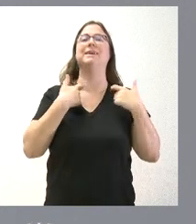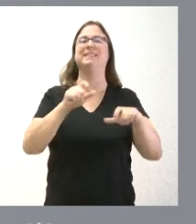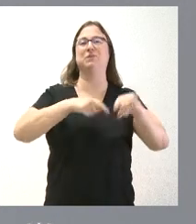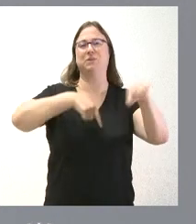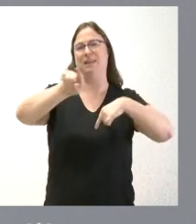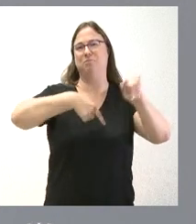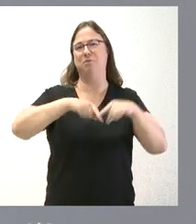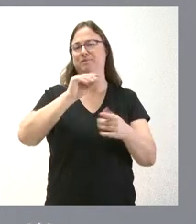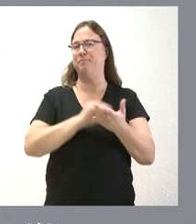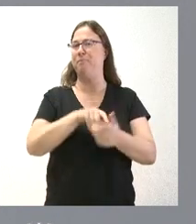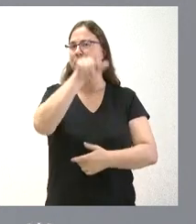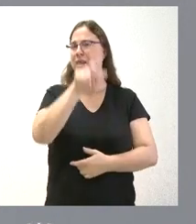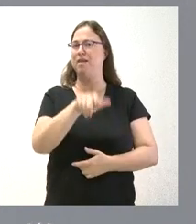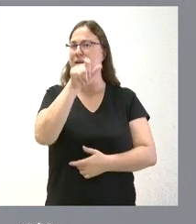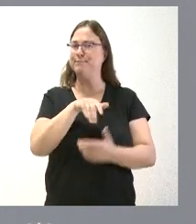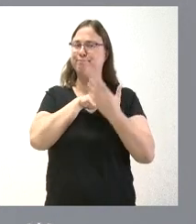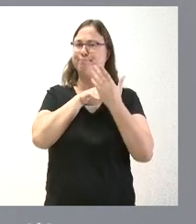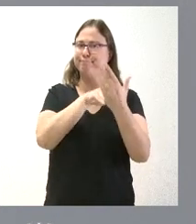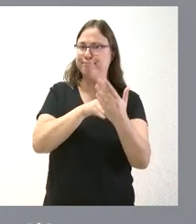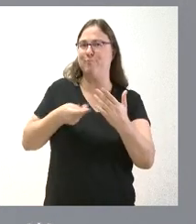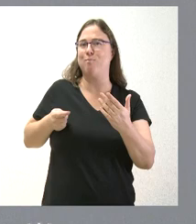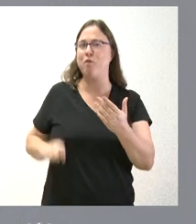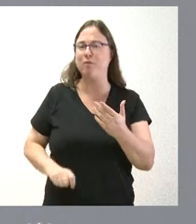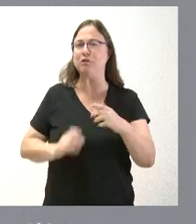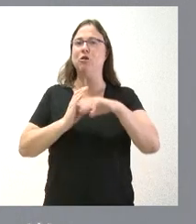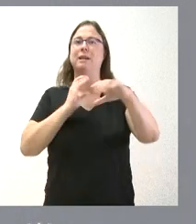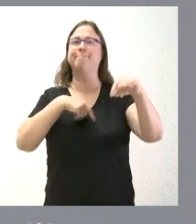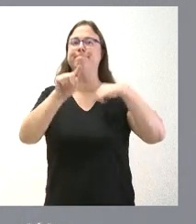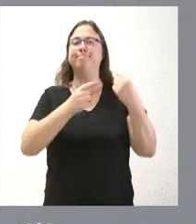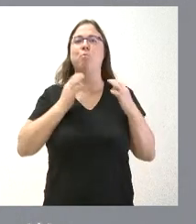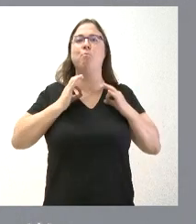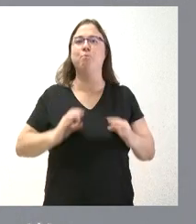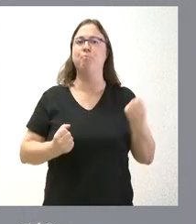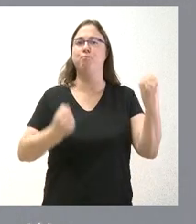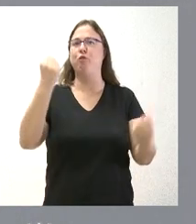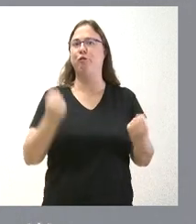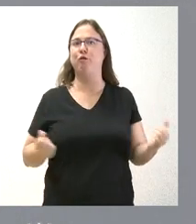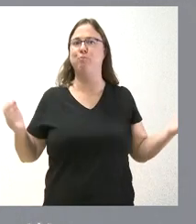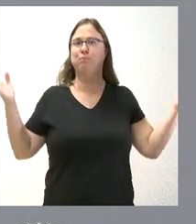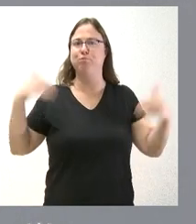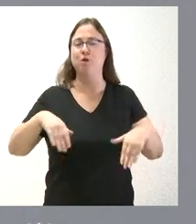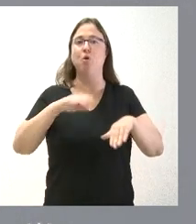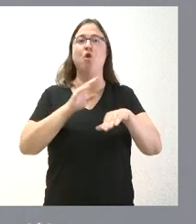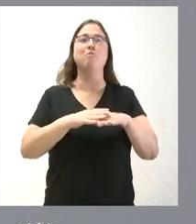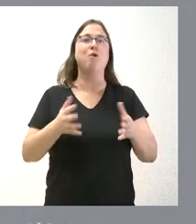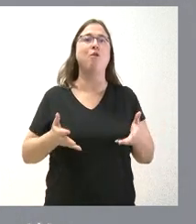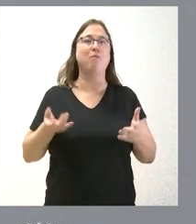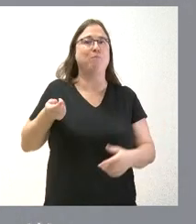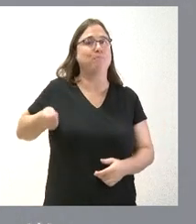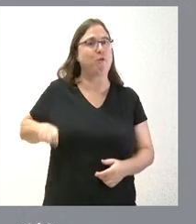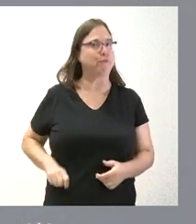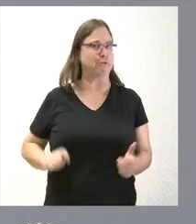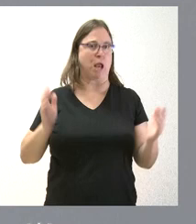tienen muchos de los transportistas y empresarios de transporte de tener conductores ante la escasez de oferta de esta profesión.